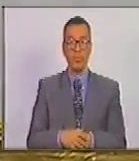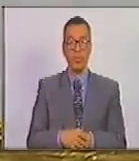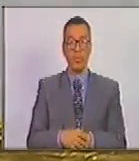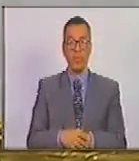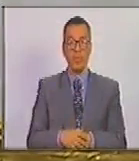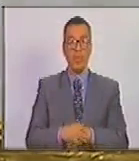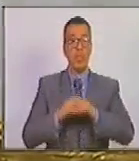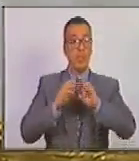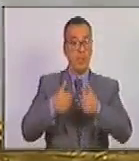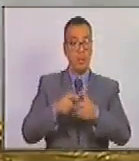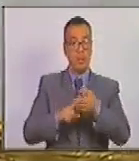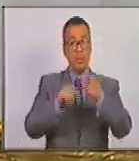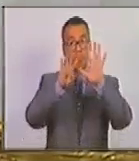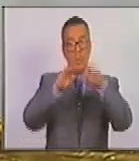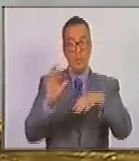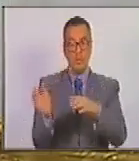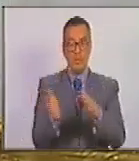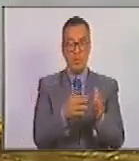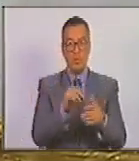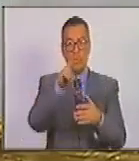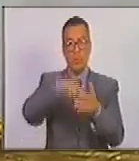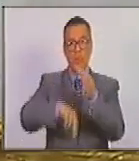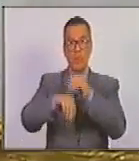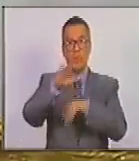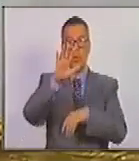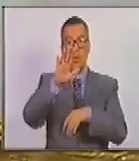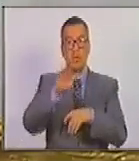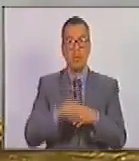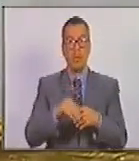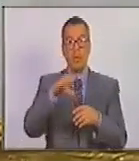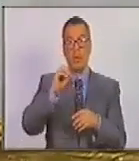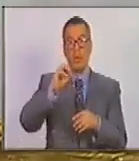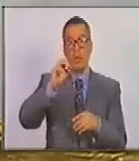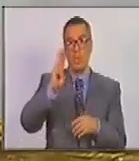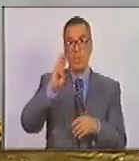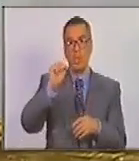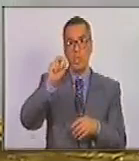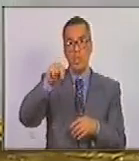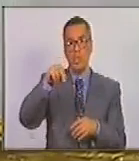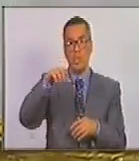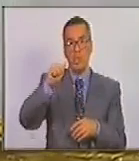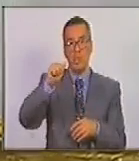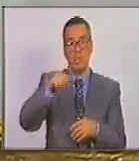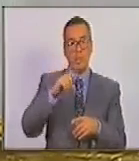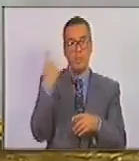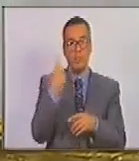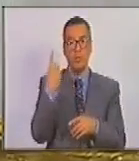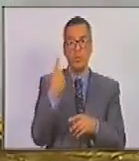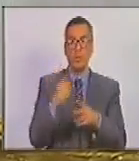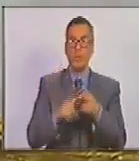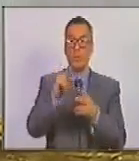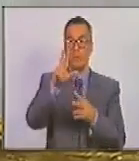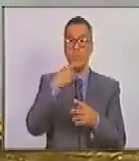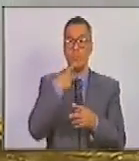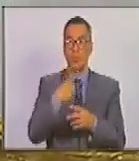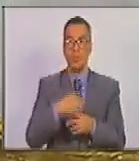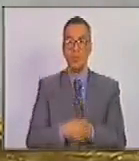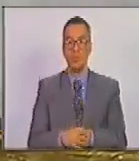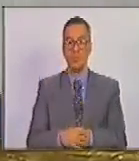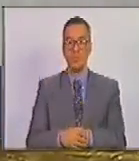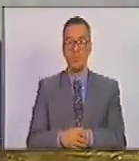partiendo desde el 9 de marzo 2015 decreto de Obama yo aquí menciono voy a mencionar solo tres de